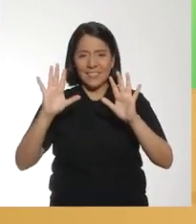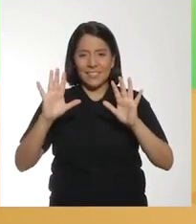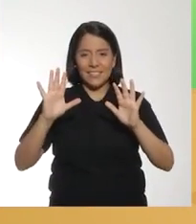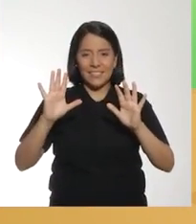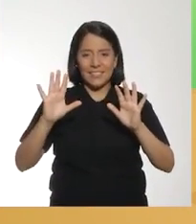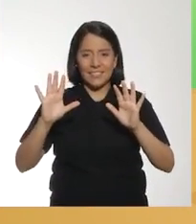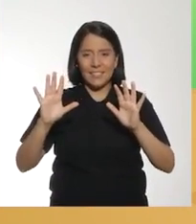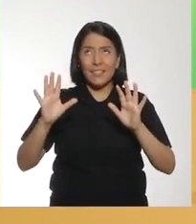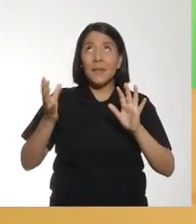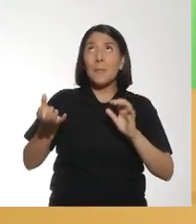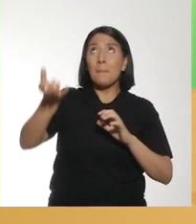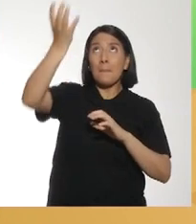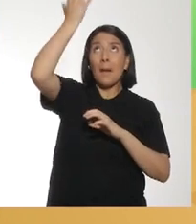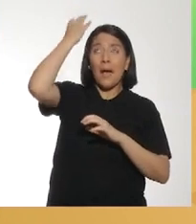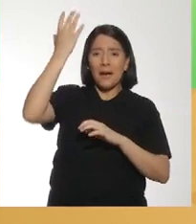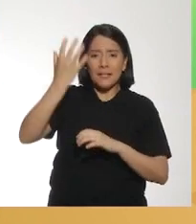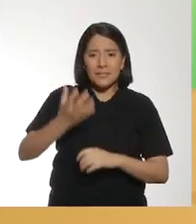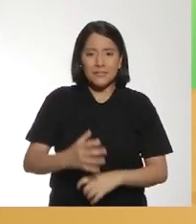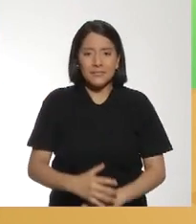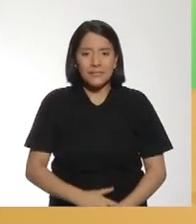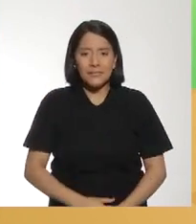Y ahora sí Va atrás